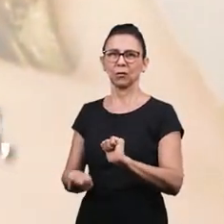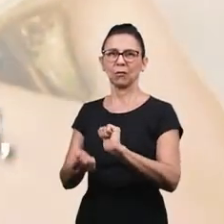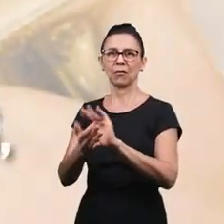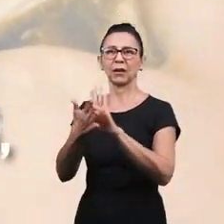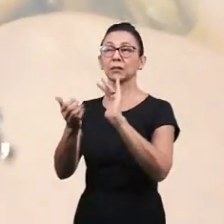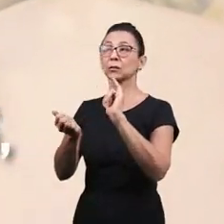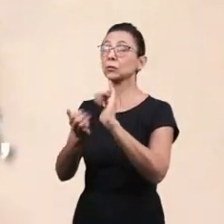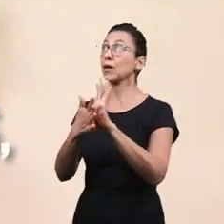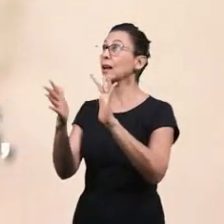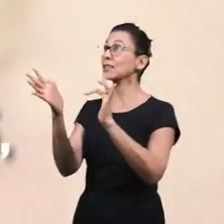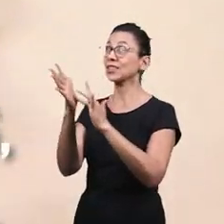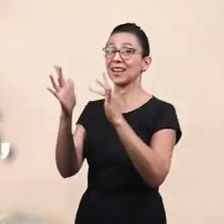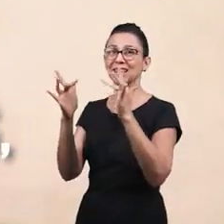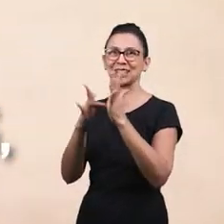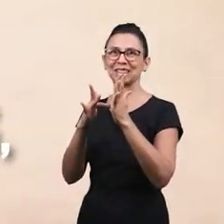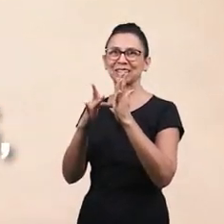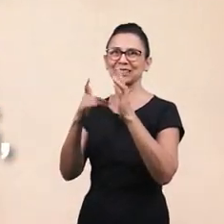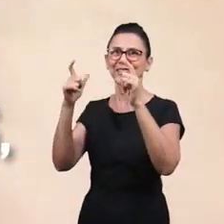Acercarte